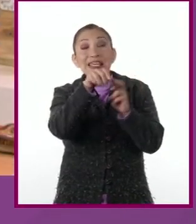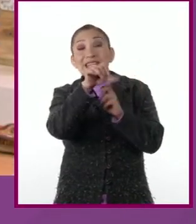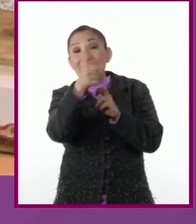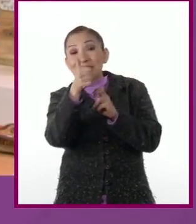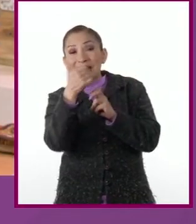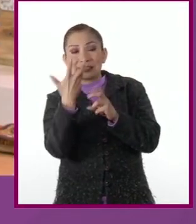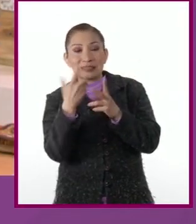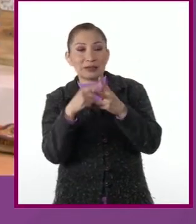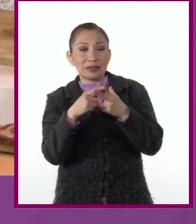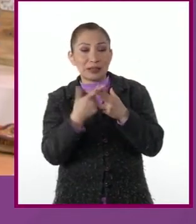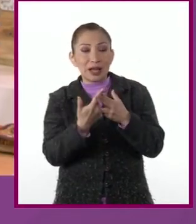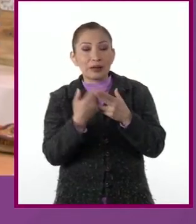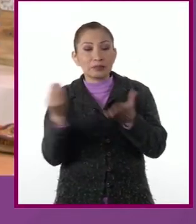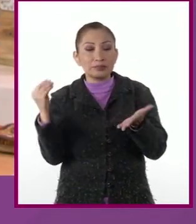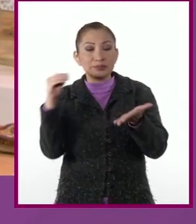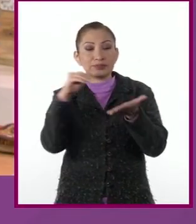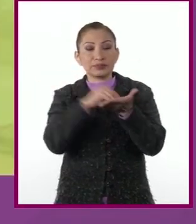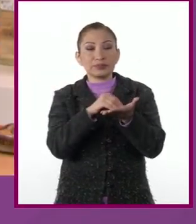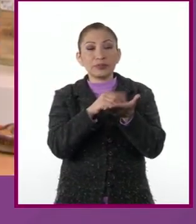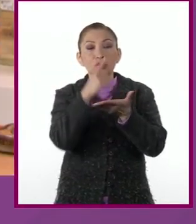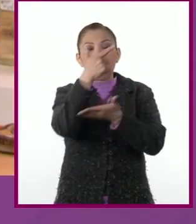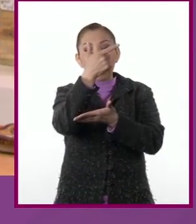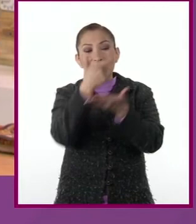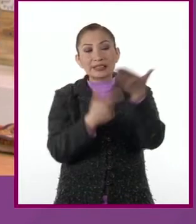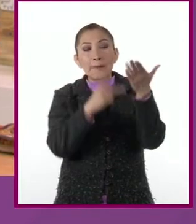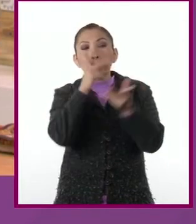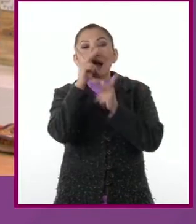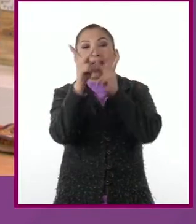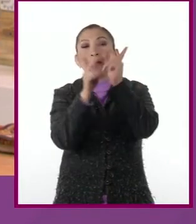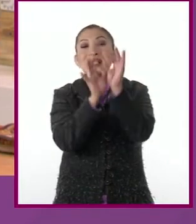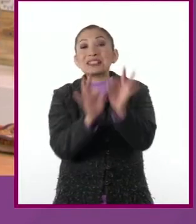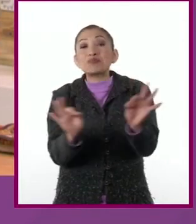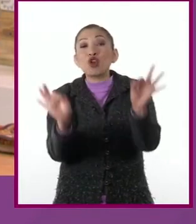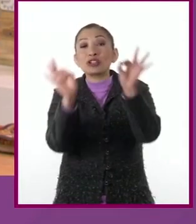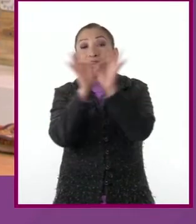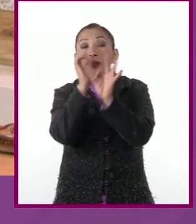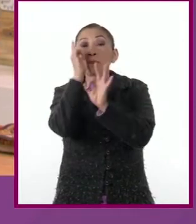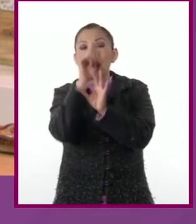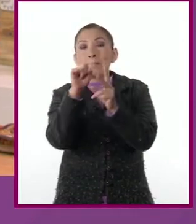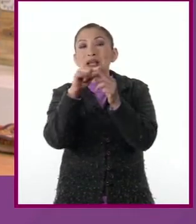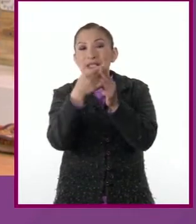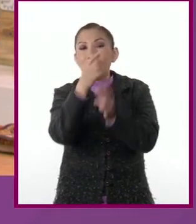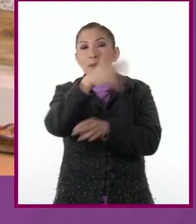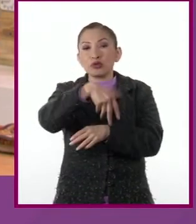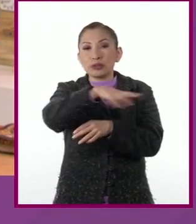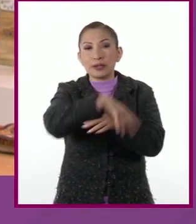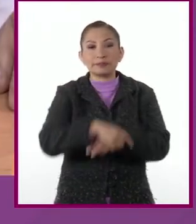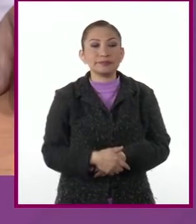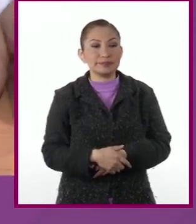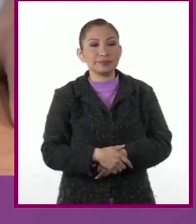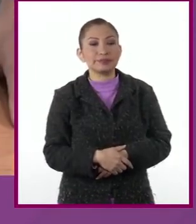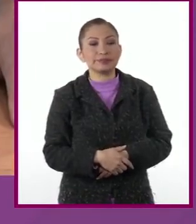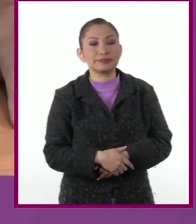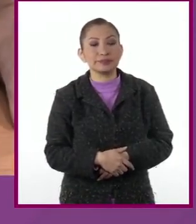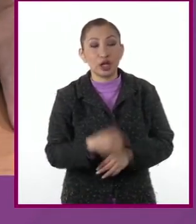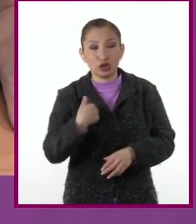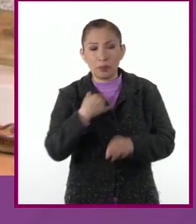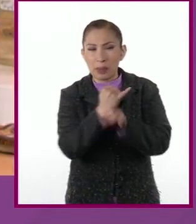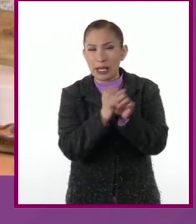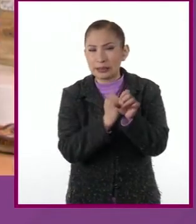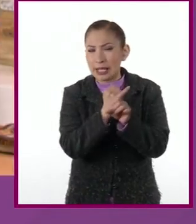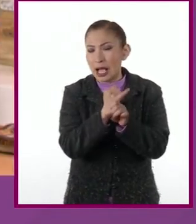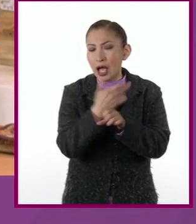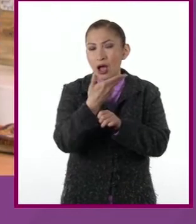de gratinar, vamos a añadir una lista de palabras clave para comenzar la búsqueda. En nuestra investigación